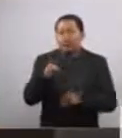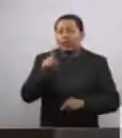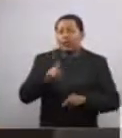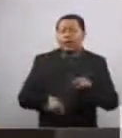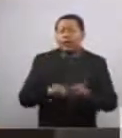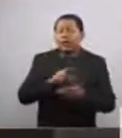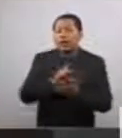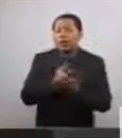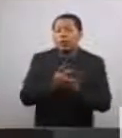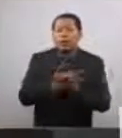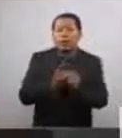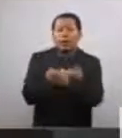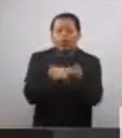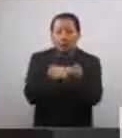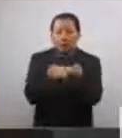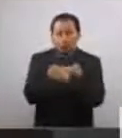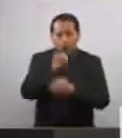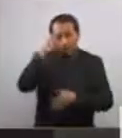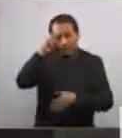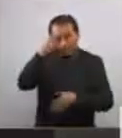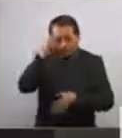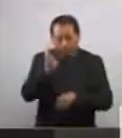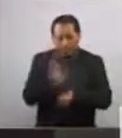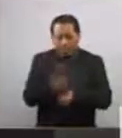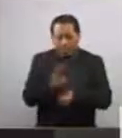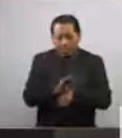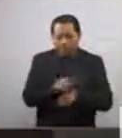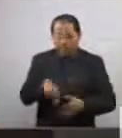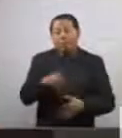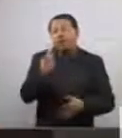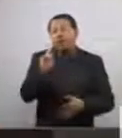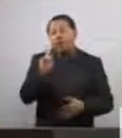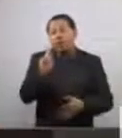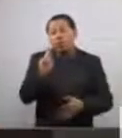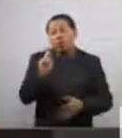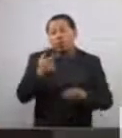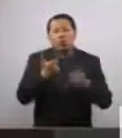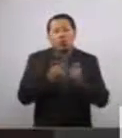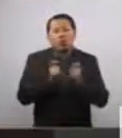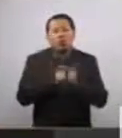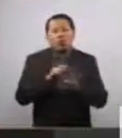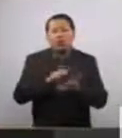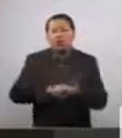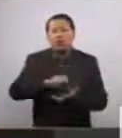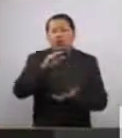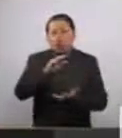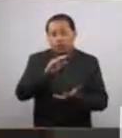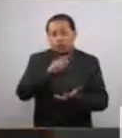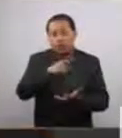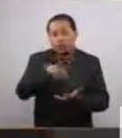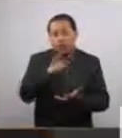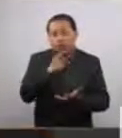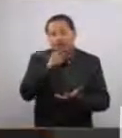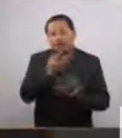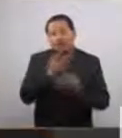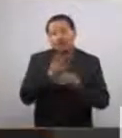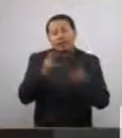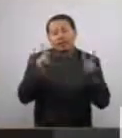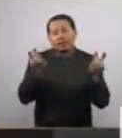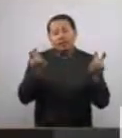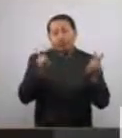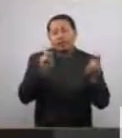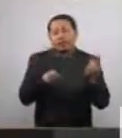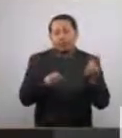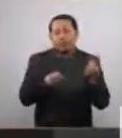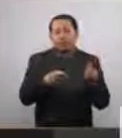del programa de educación indígena. Pero el grupo de la mayoría, que se dice llamar los defensores de